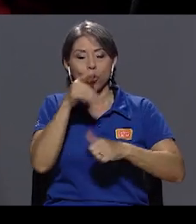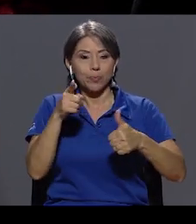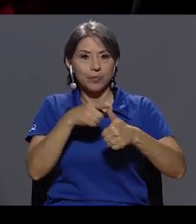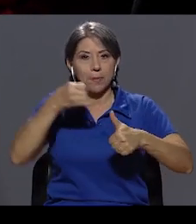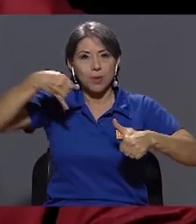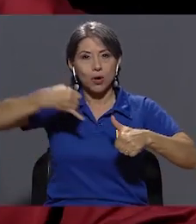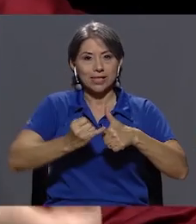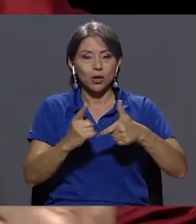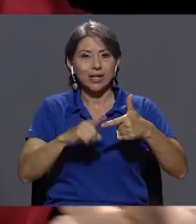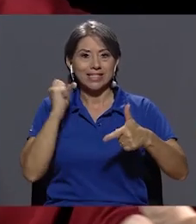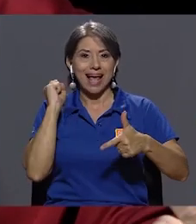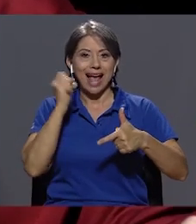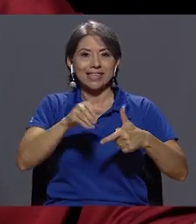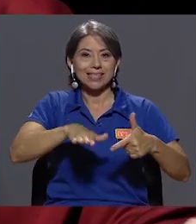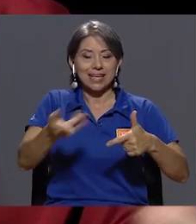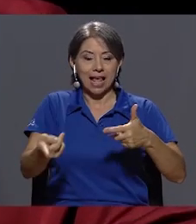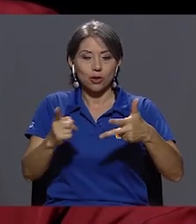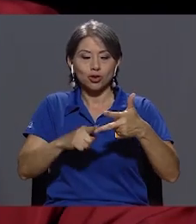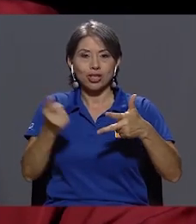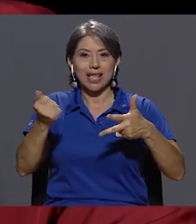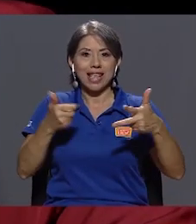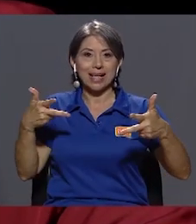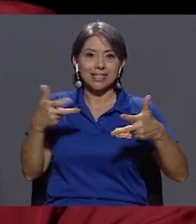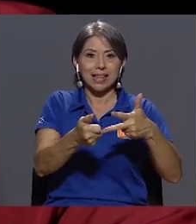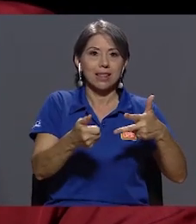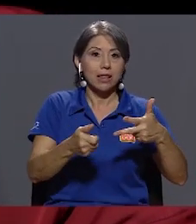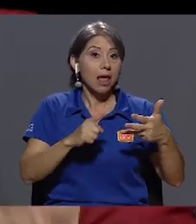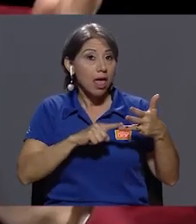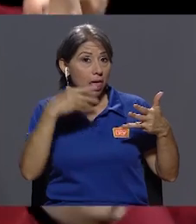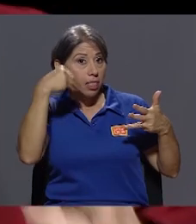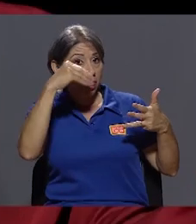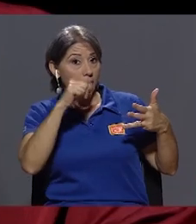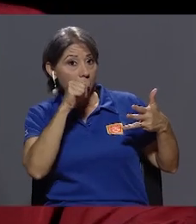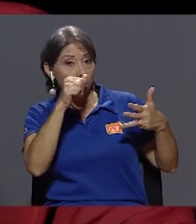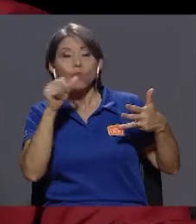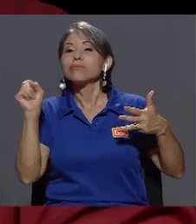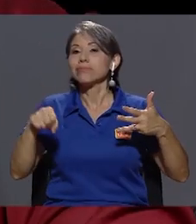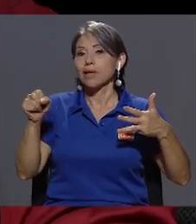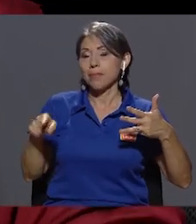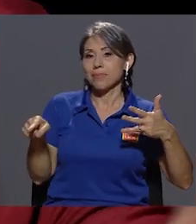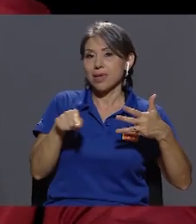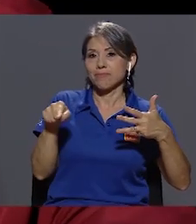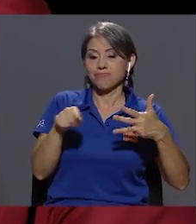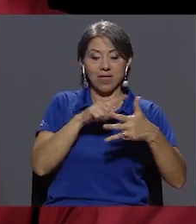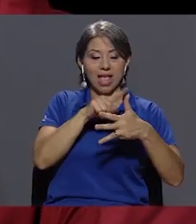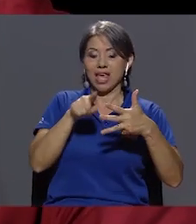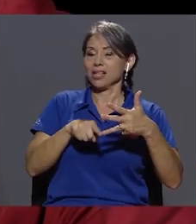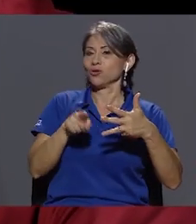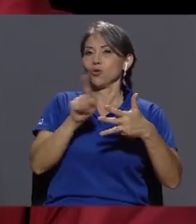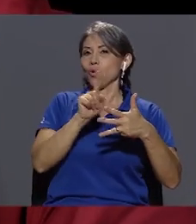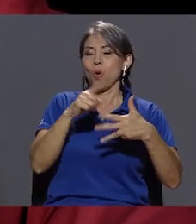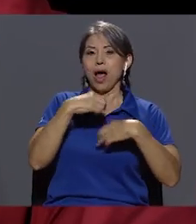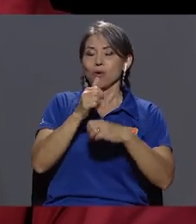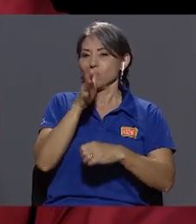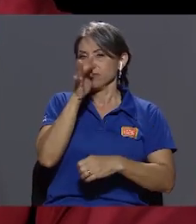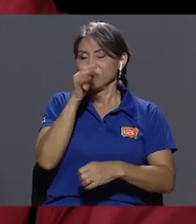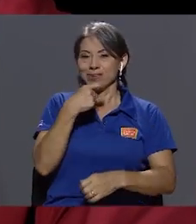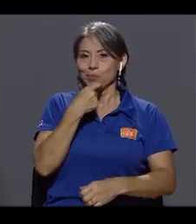Violaciones, asesinatos y accidentes de tránsito. ¿Narco? Narco también. No me genera humor eso.